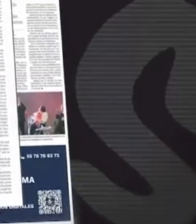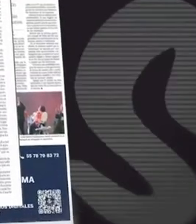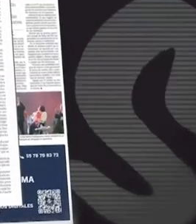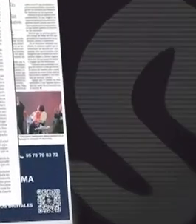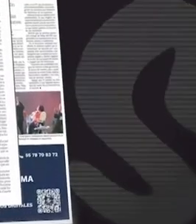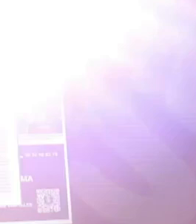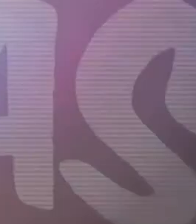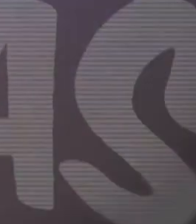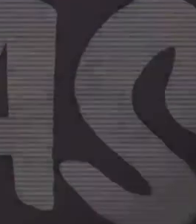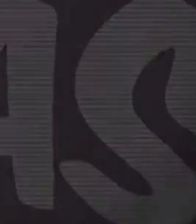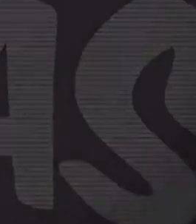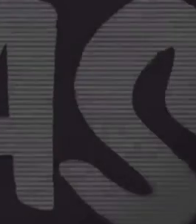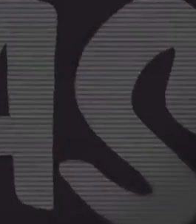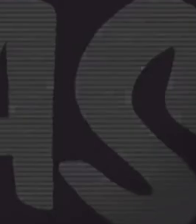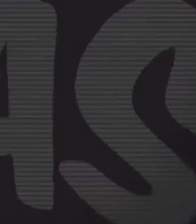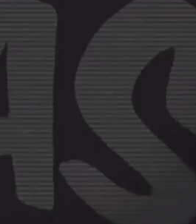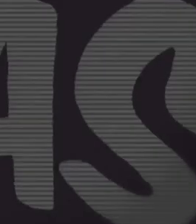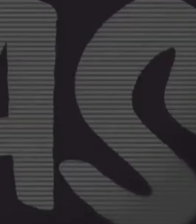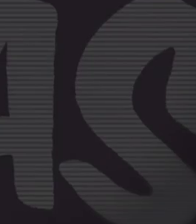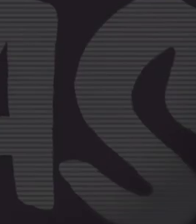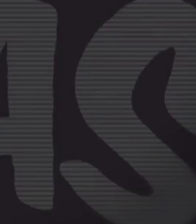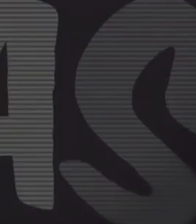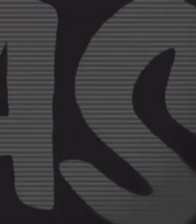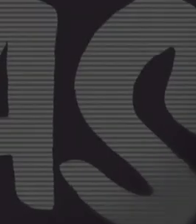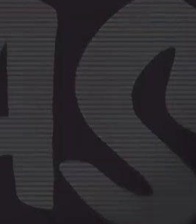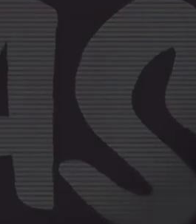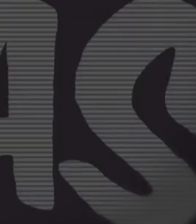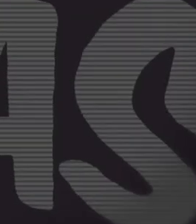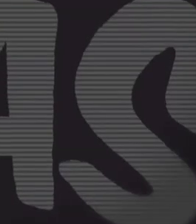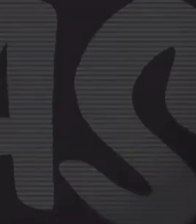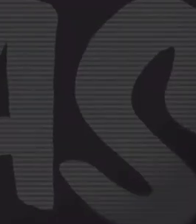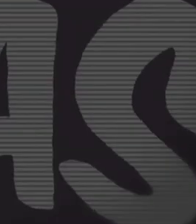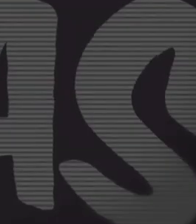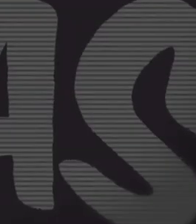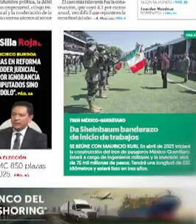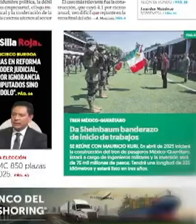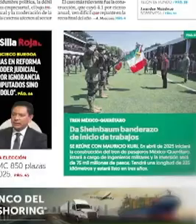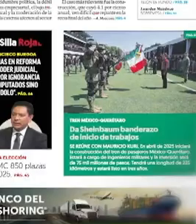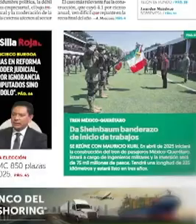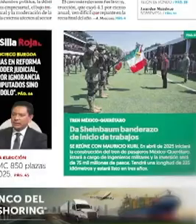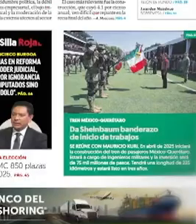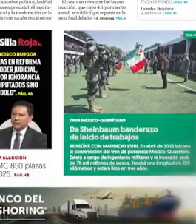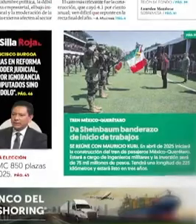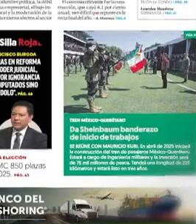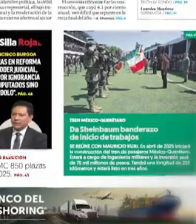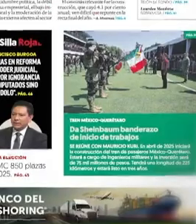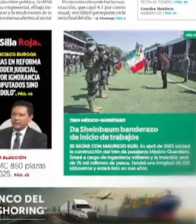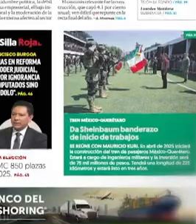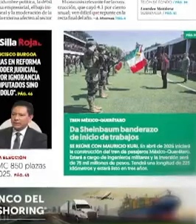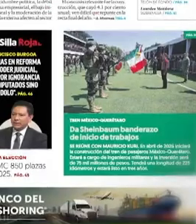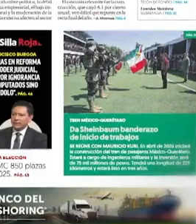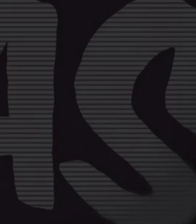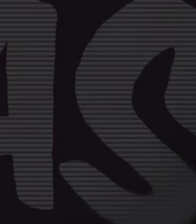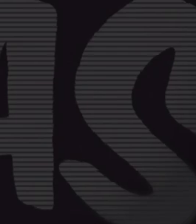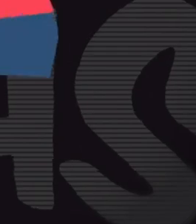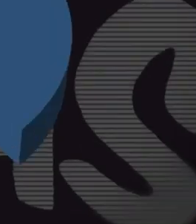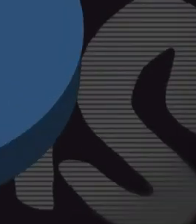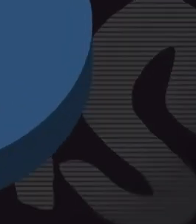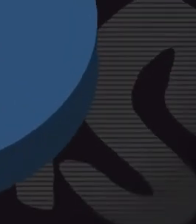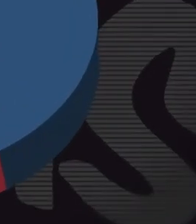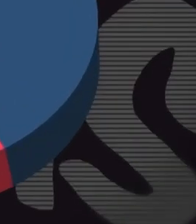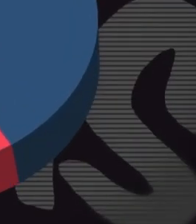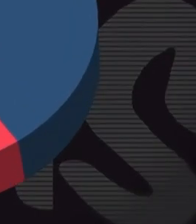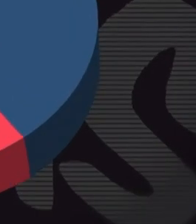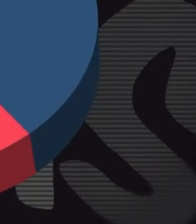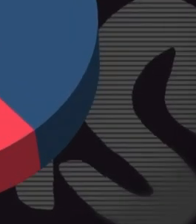octubre en los diarios Reforma, El Universal, Milenio, Excelsior y El Financiero, 21 de ellas, es decir,